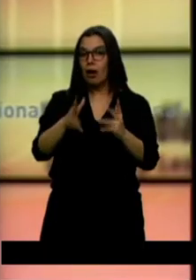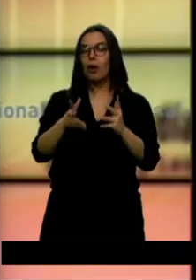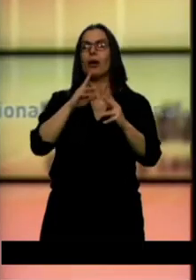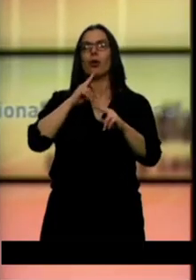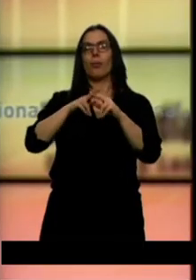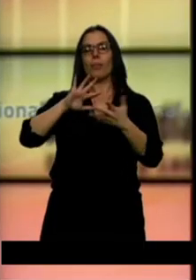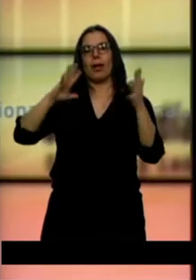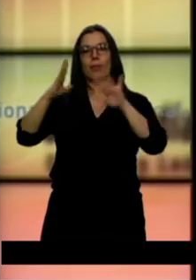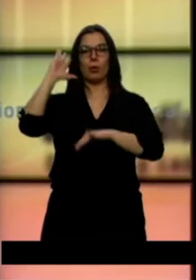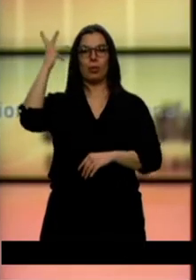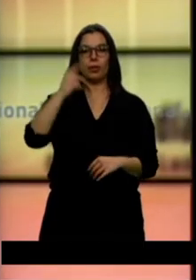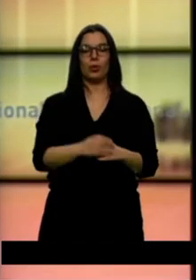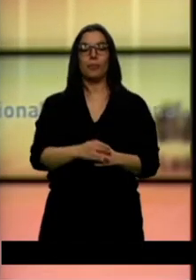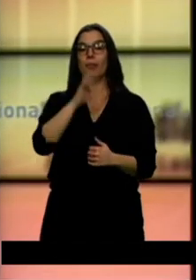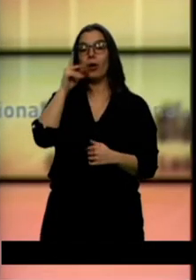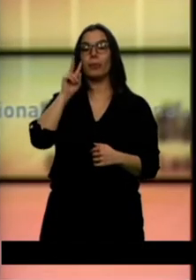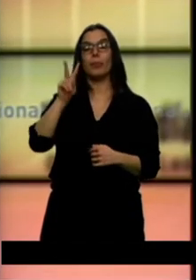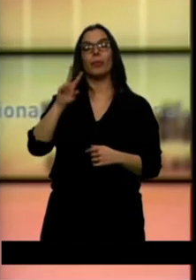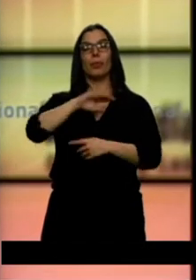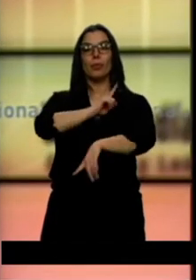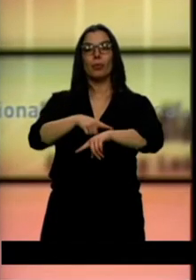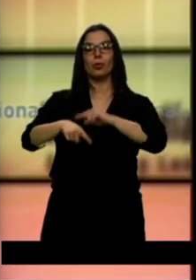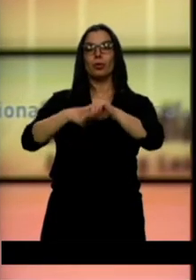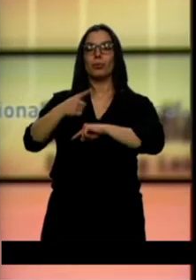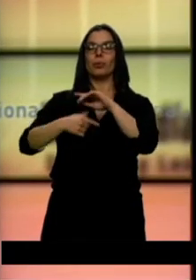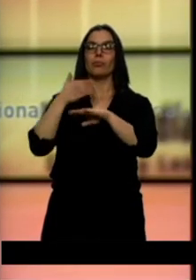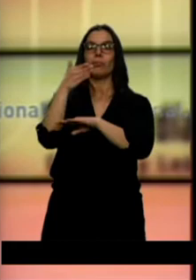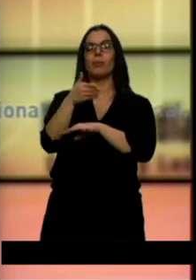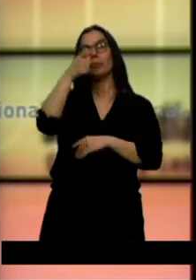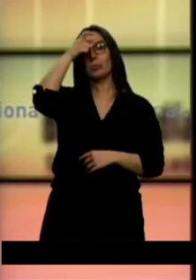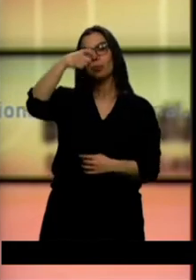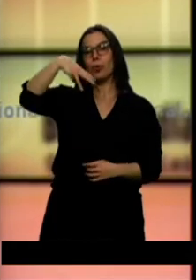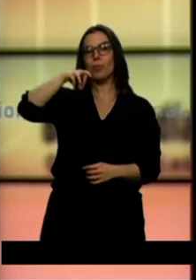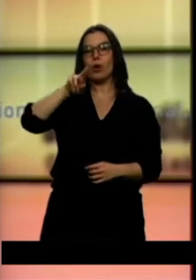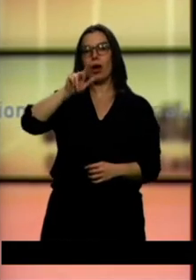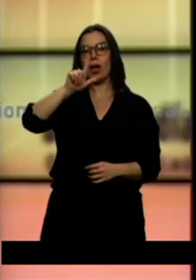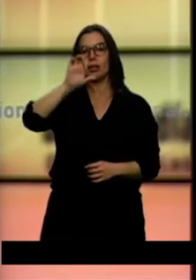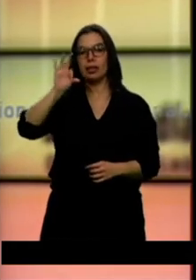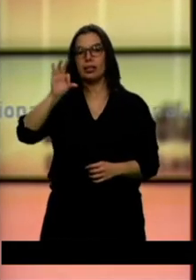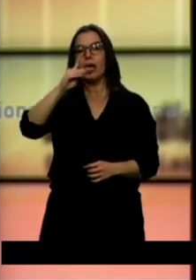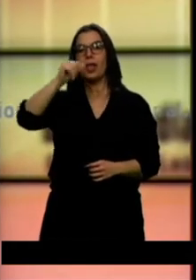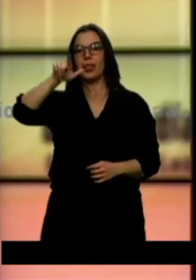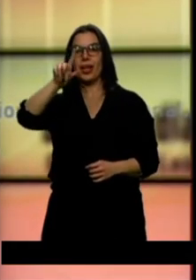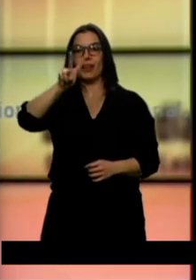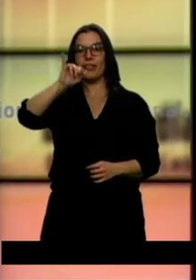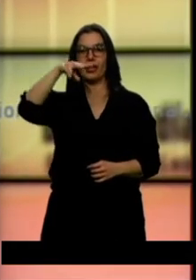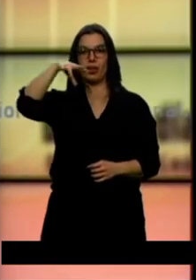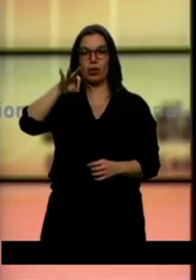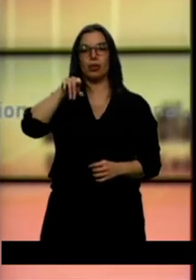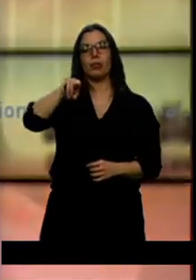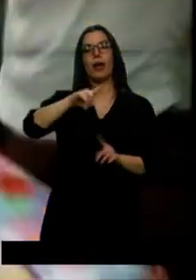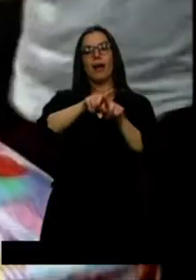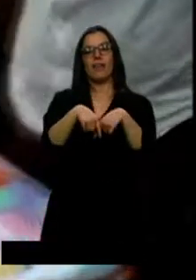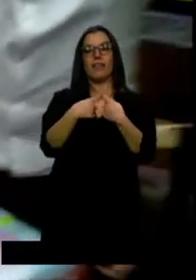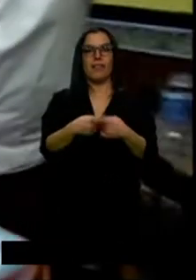Llegan los deportes. Después nos iremos a la localidad zamorana de Morales del Vino donde una familia se llevó los 10.000 euros del roscón de La Bañeza.